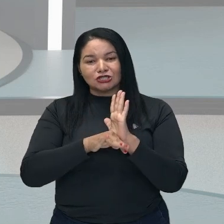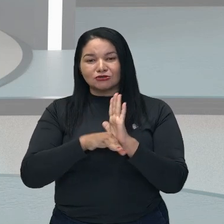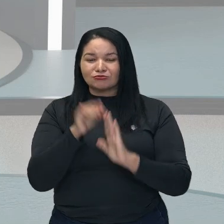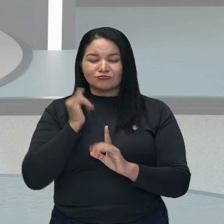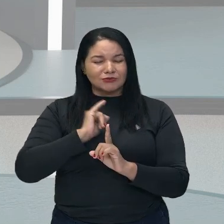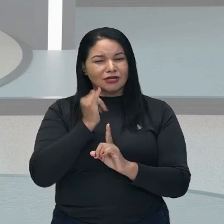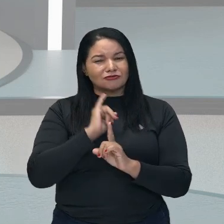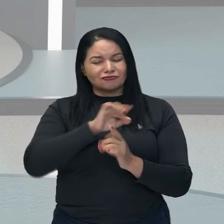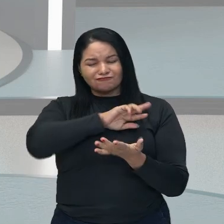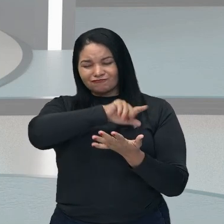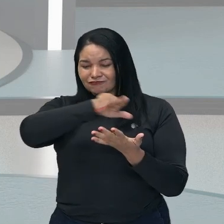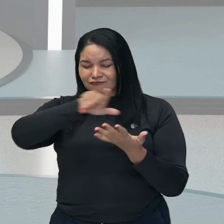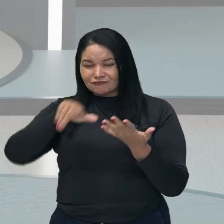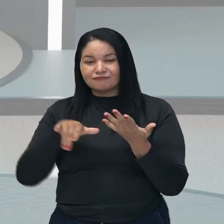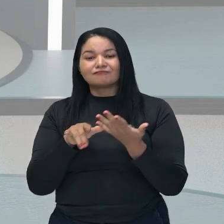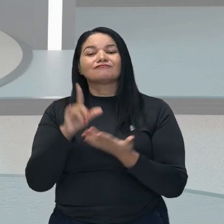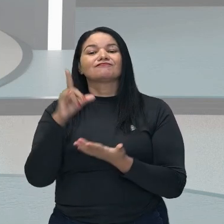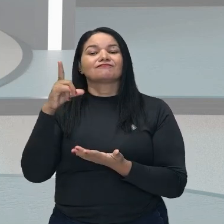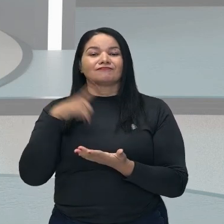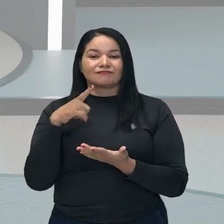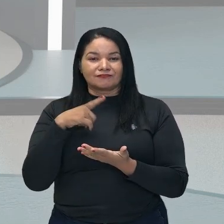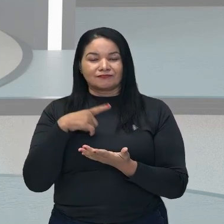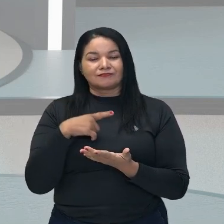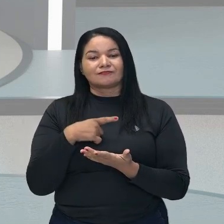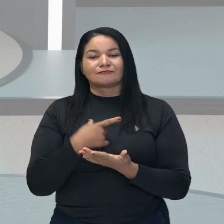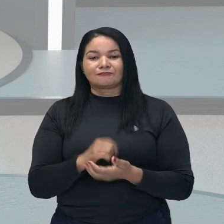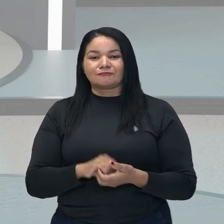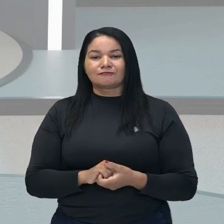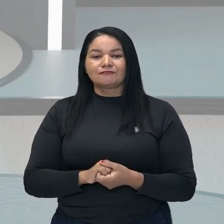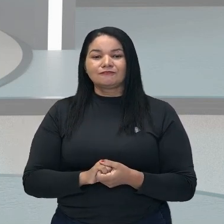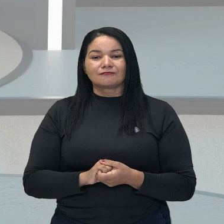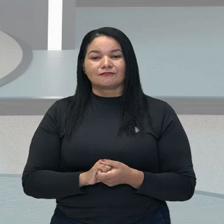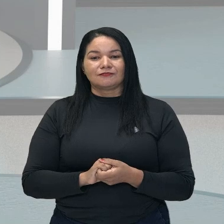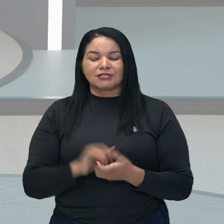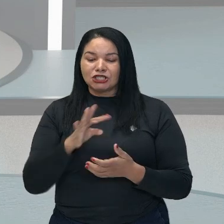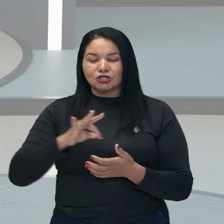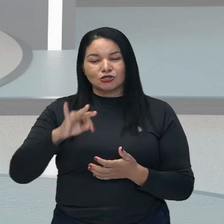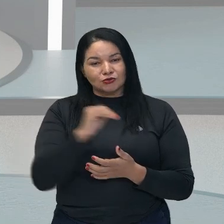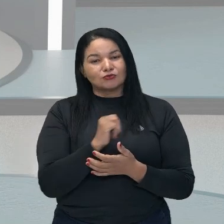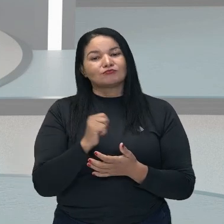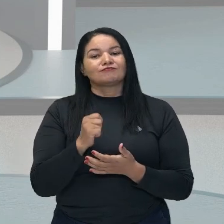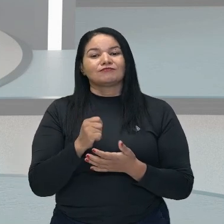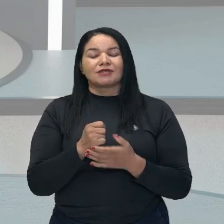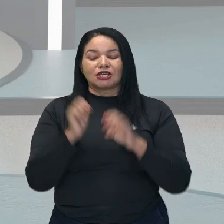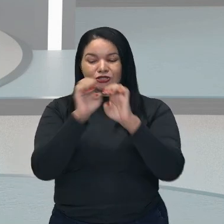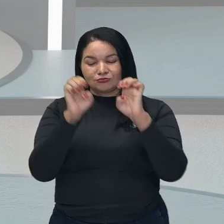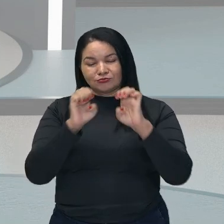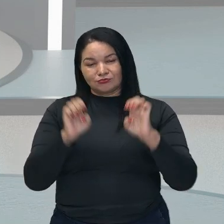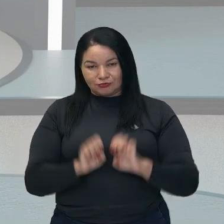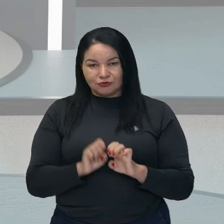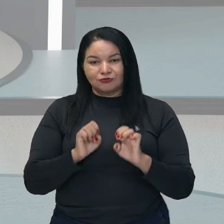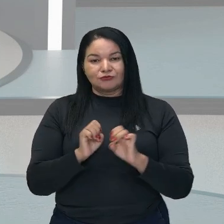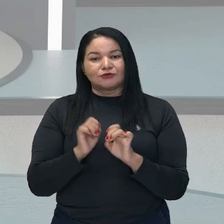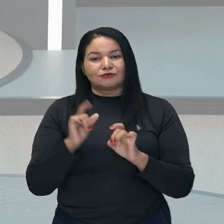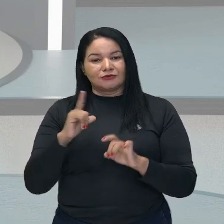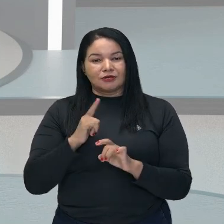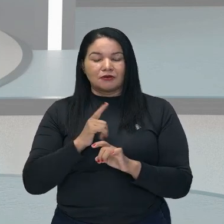vasta gama de textos y todos siguen una estructura, sea para narrar fatos,